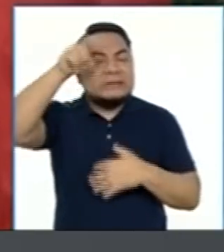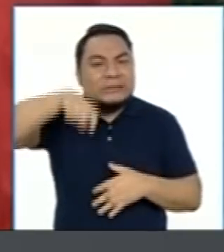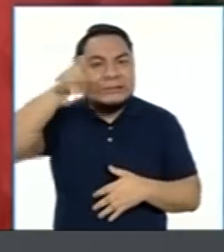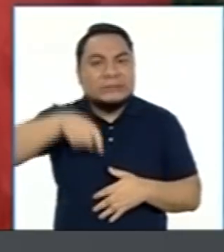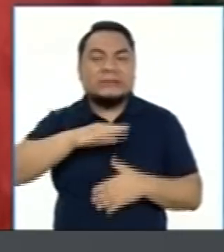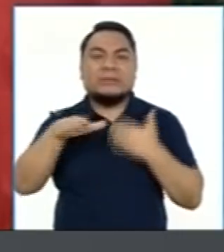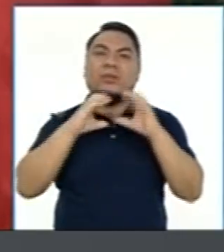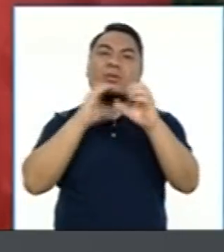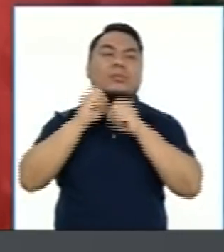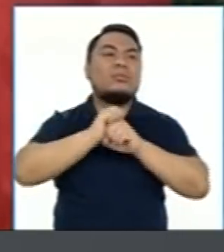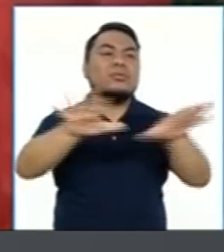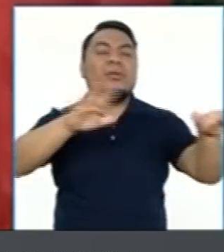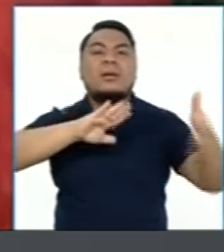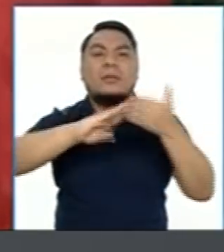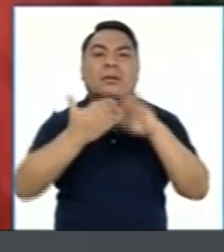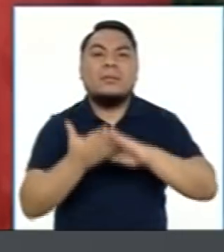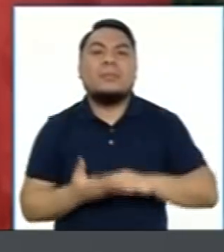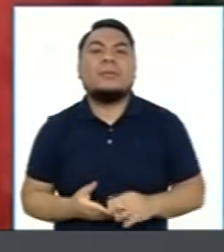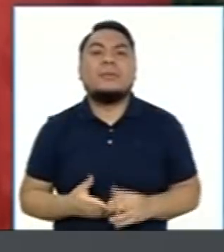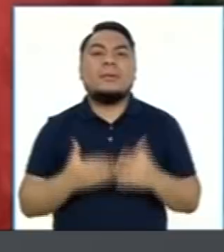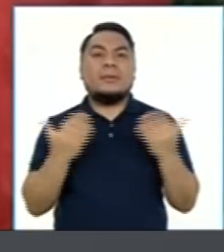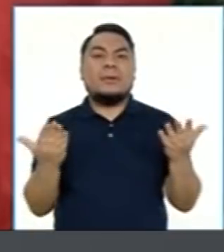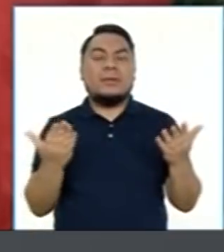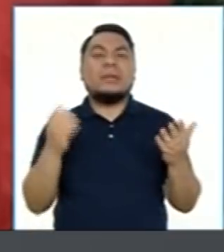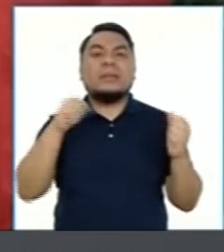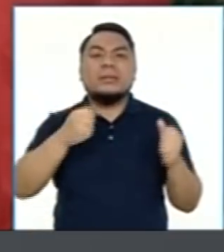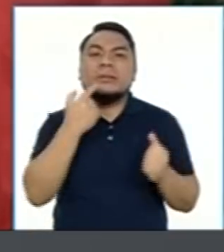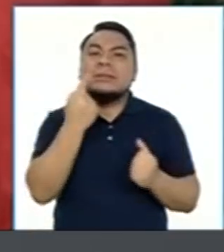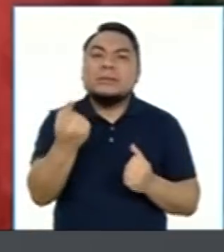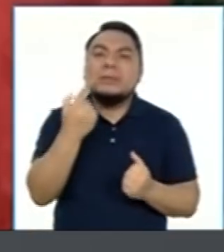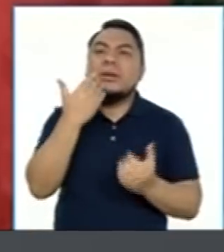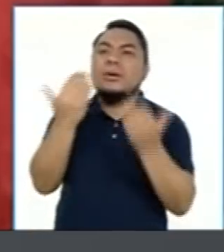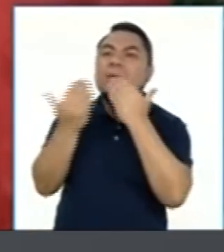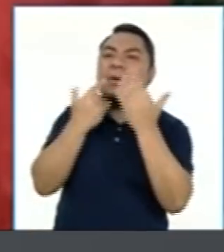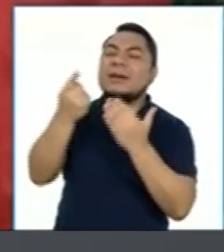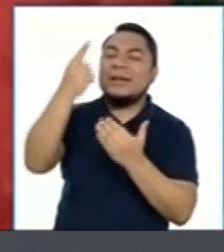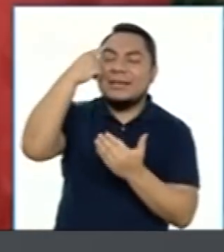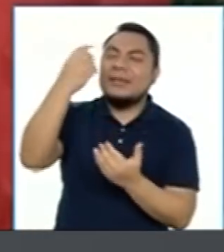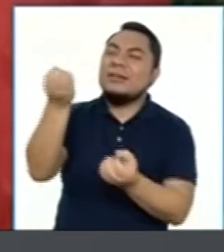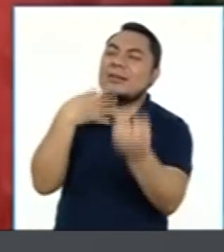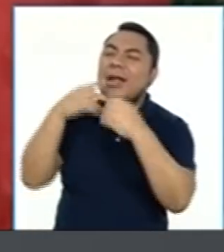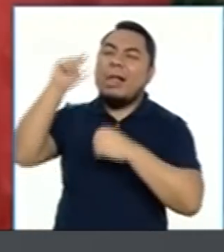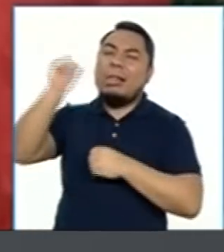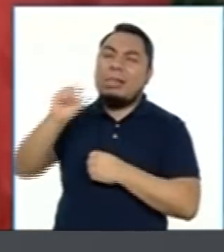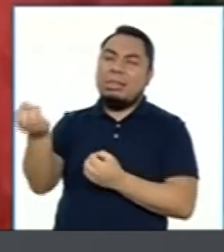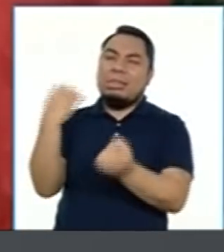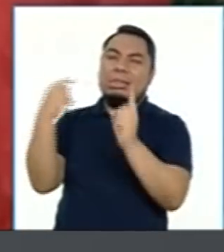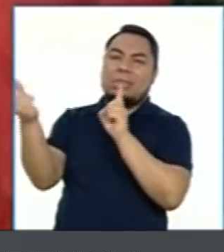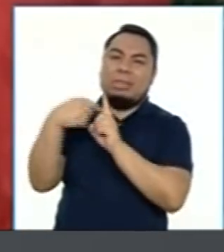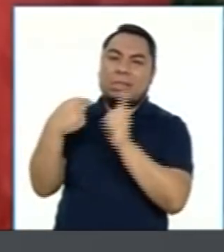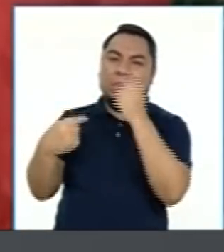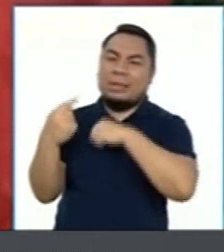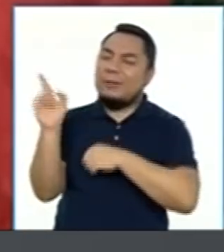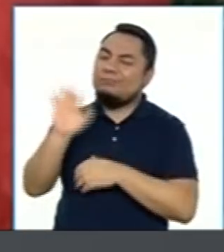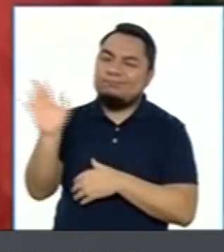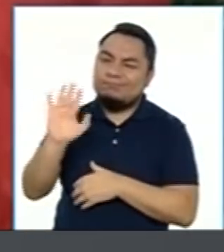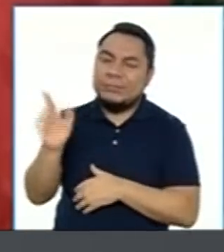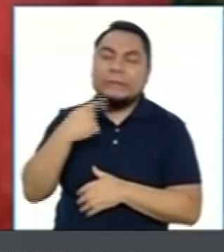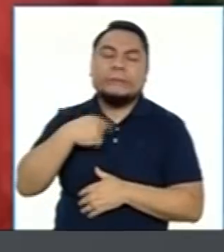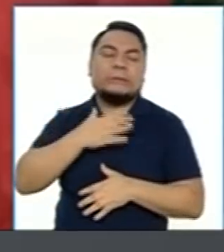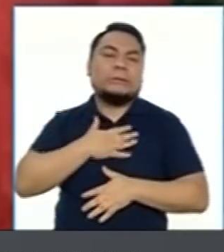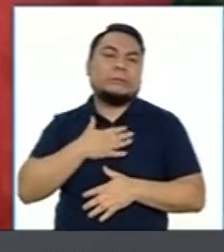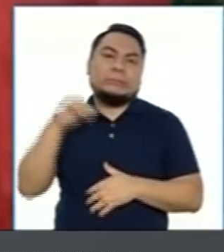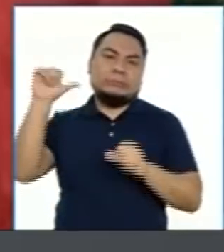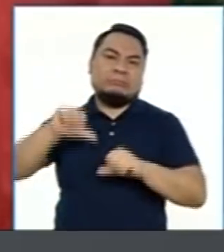que comunicar a la población. Así que ni ese tipo de comentarios bajos nos